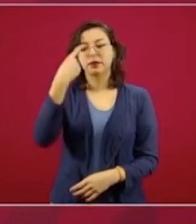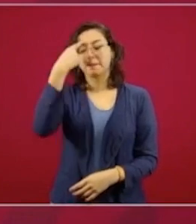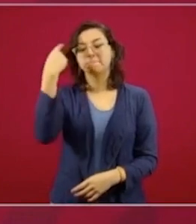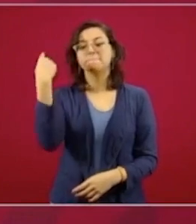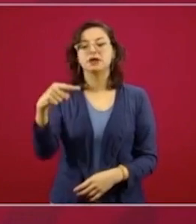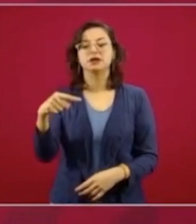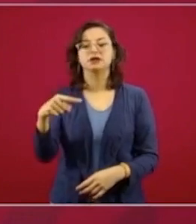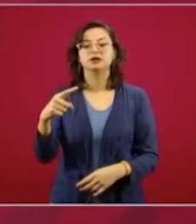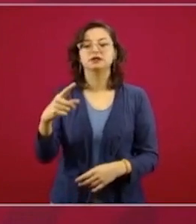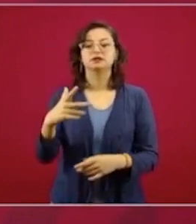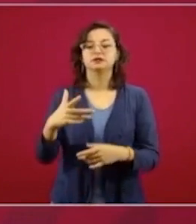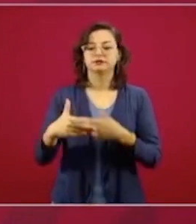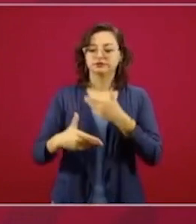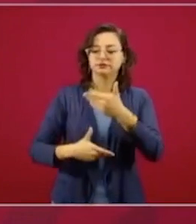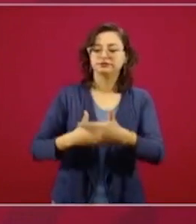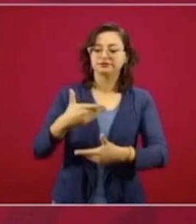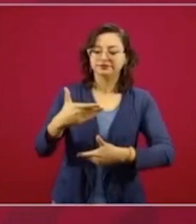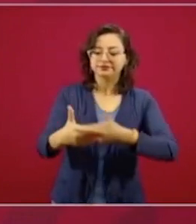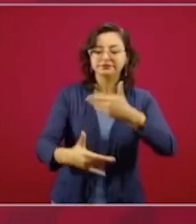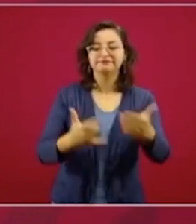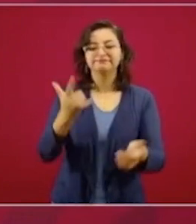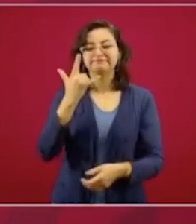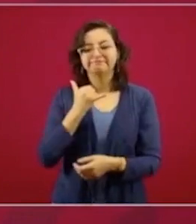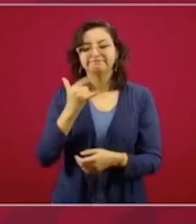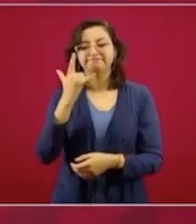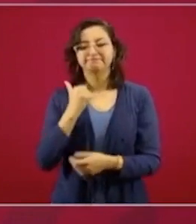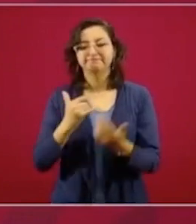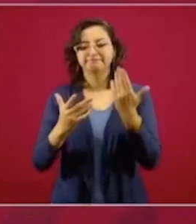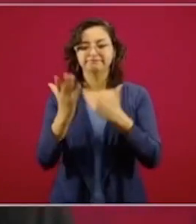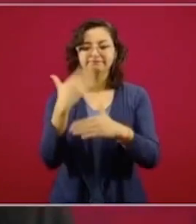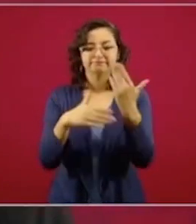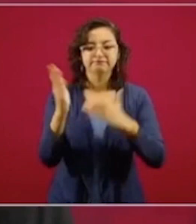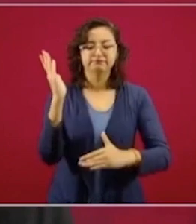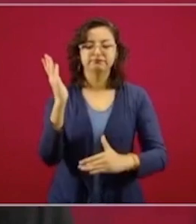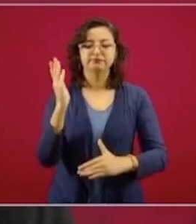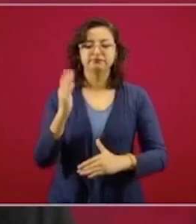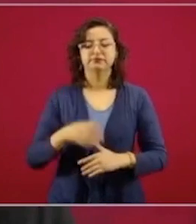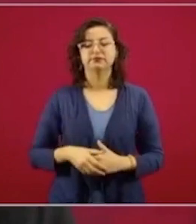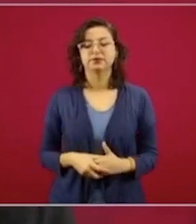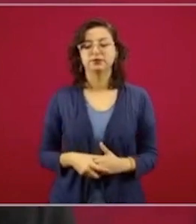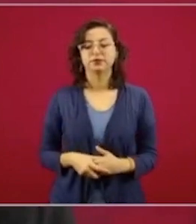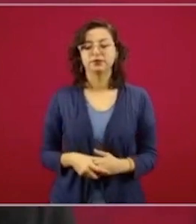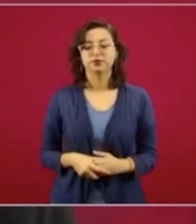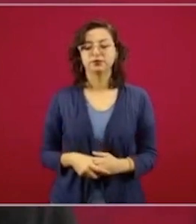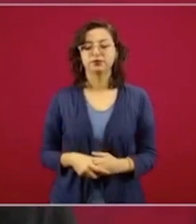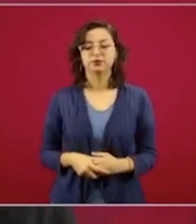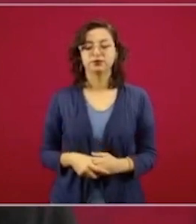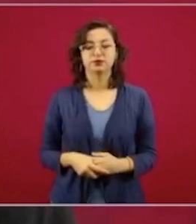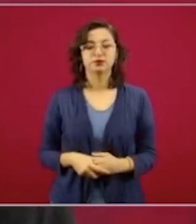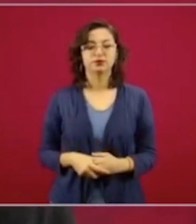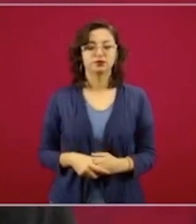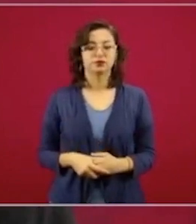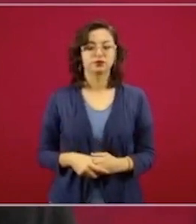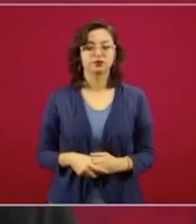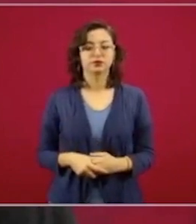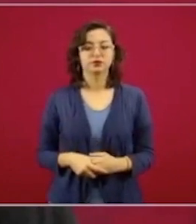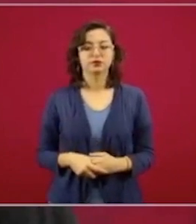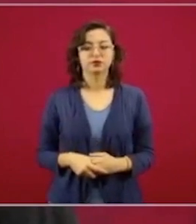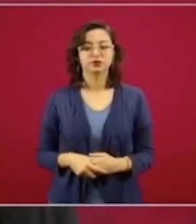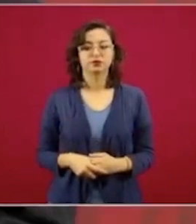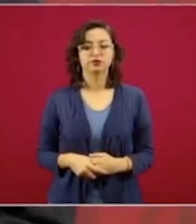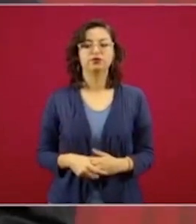salir adelante, que no perdamos